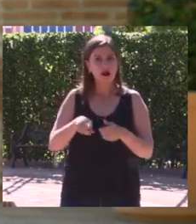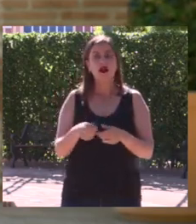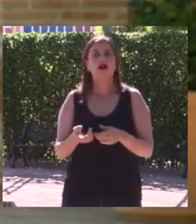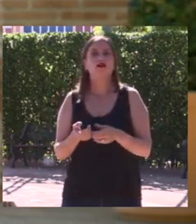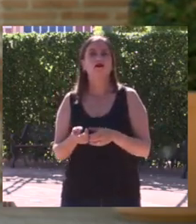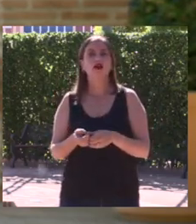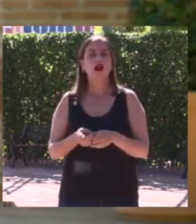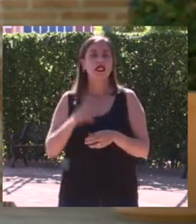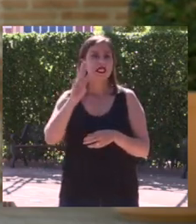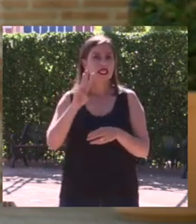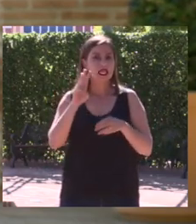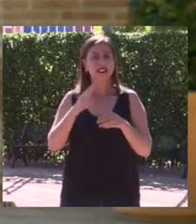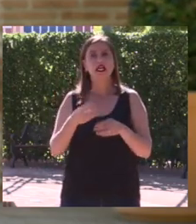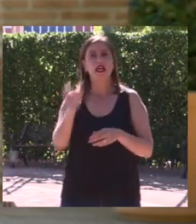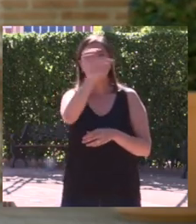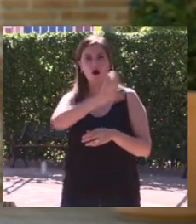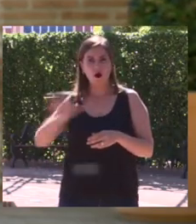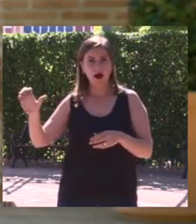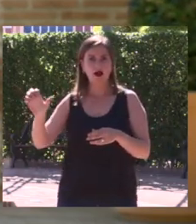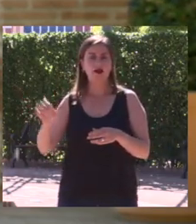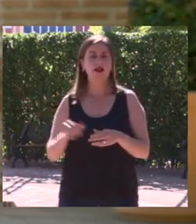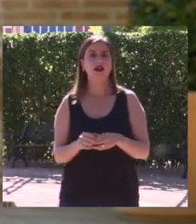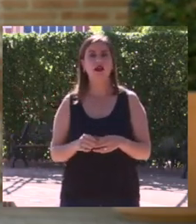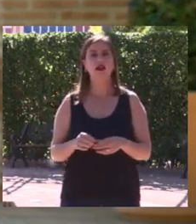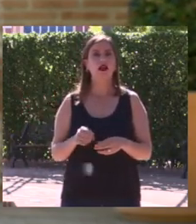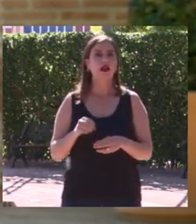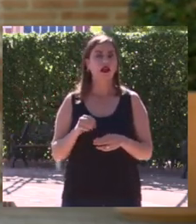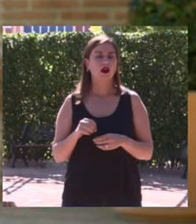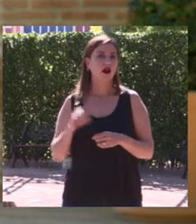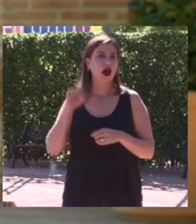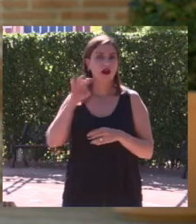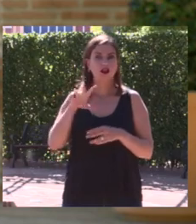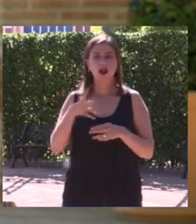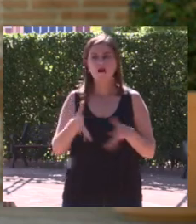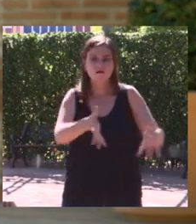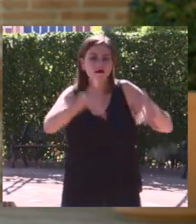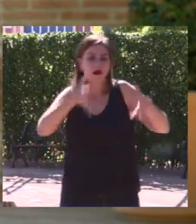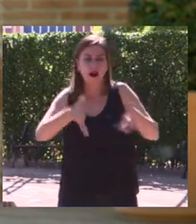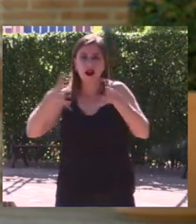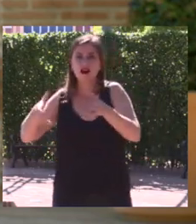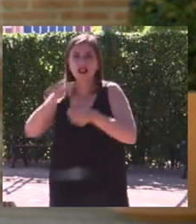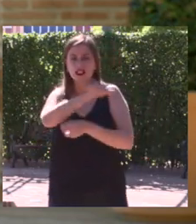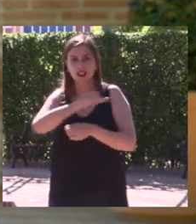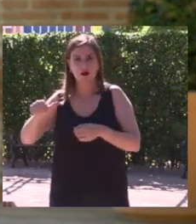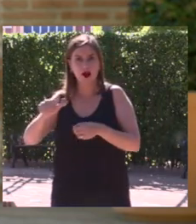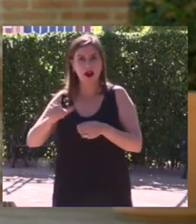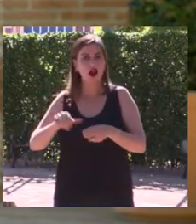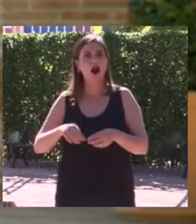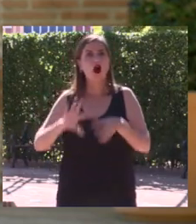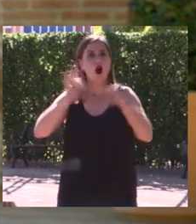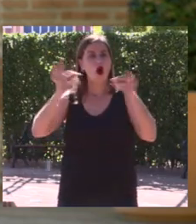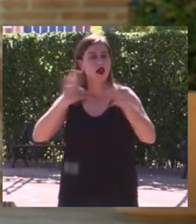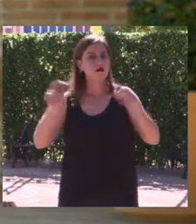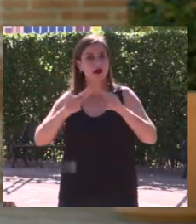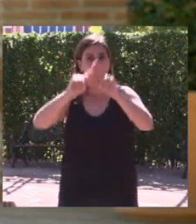Europa. Y en 14 ocasiones se ha proclamado ganadora de semanas olímpicas internacionales y de 13 campeonatos de